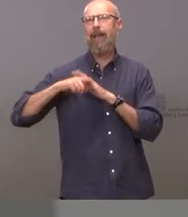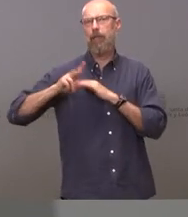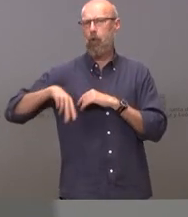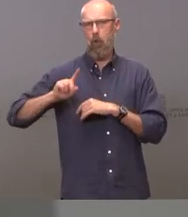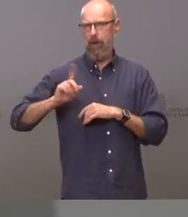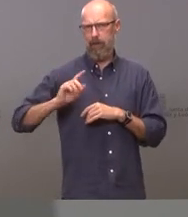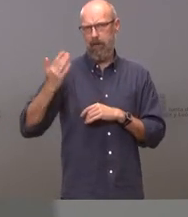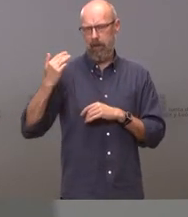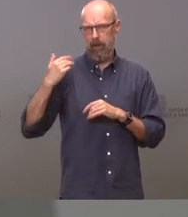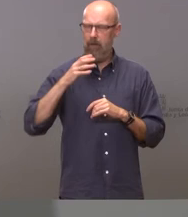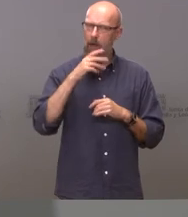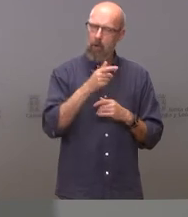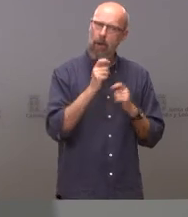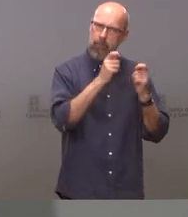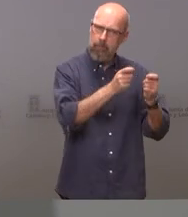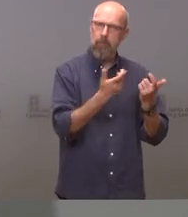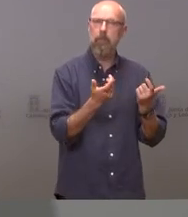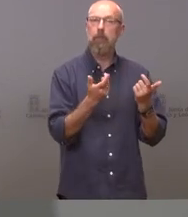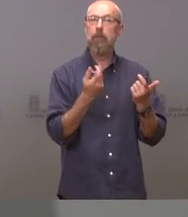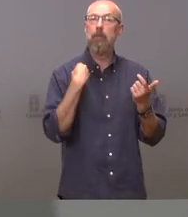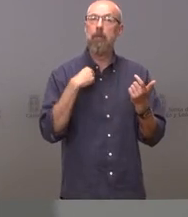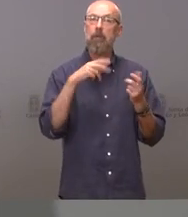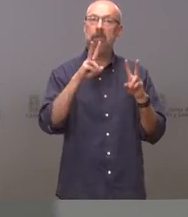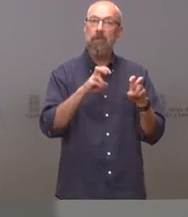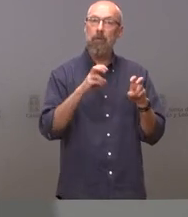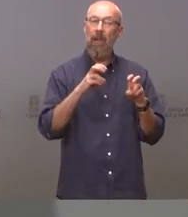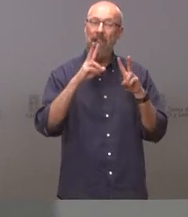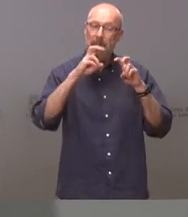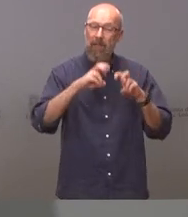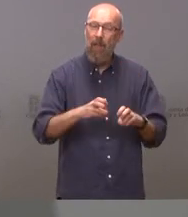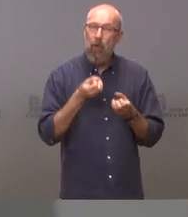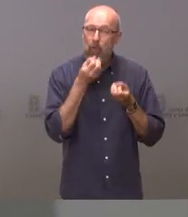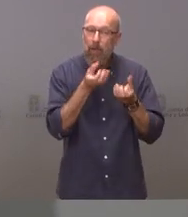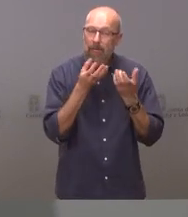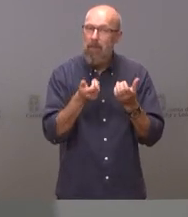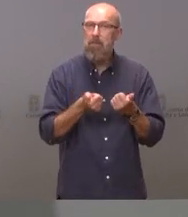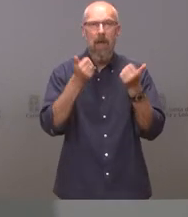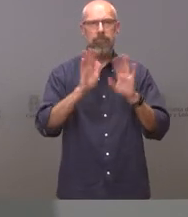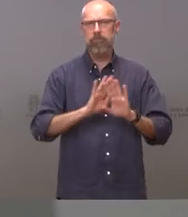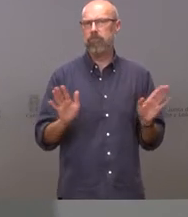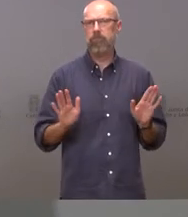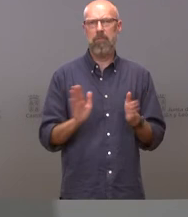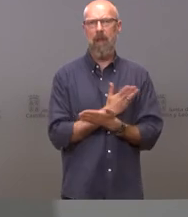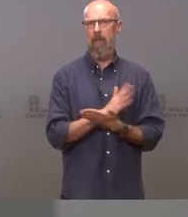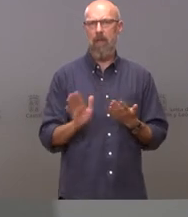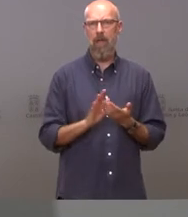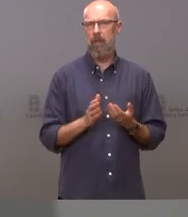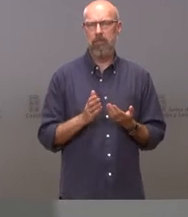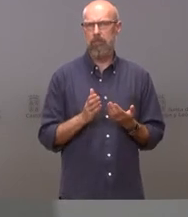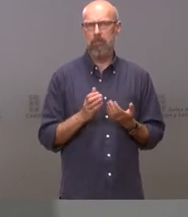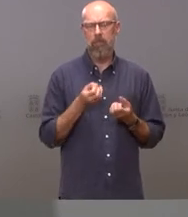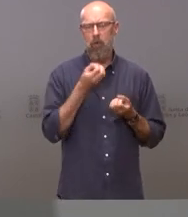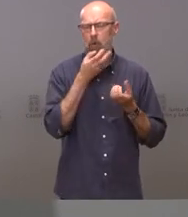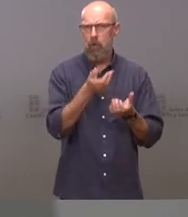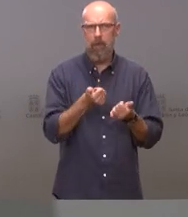sobre el contenido de la investigación no vamos a revelar ni un dato más no vamos a revelar ni un dato más si